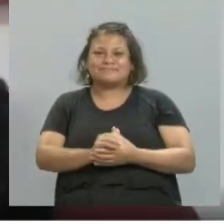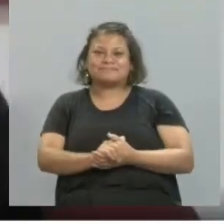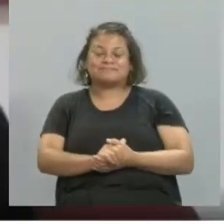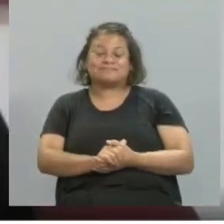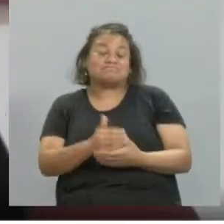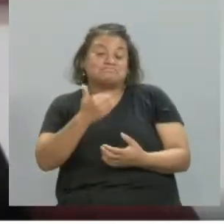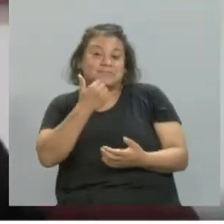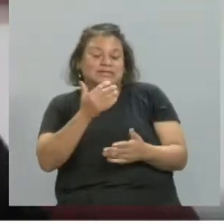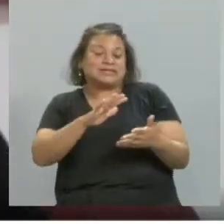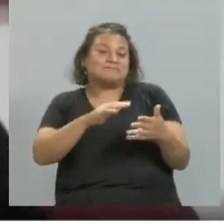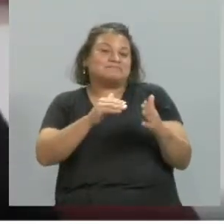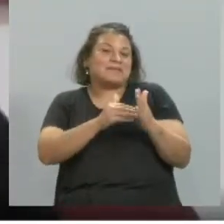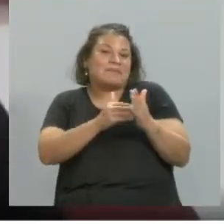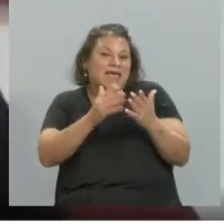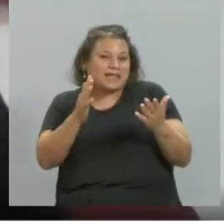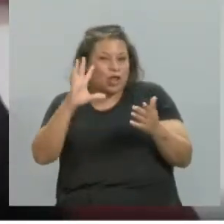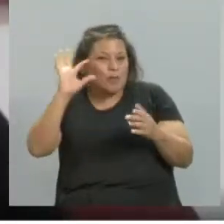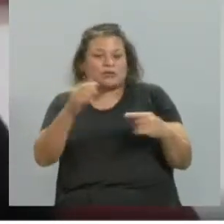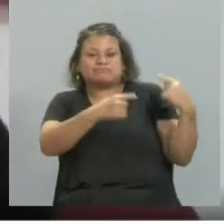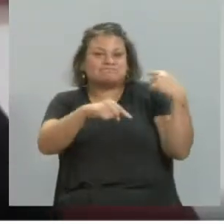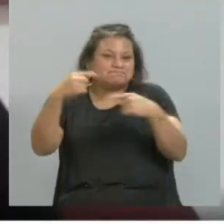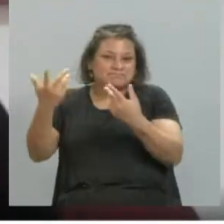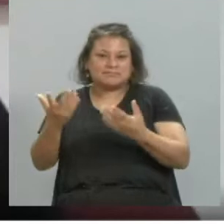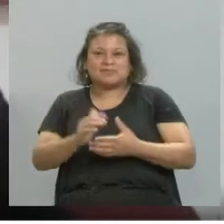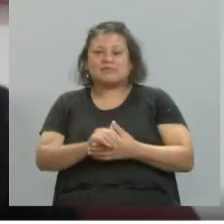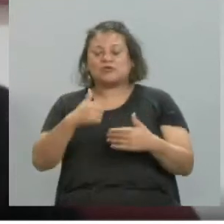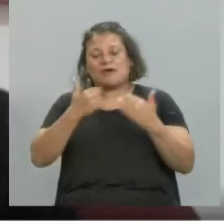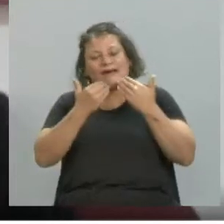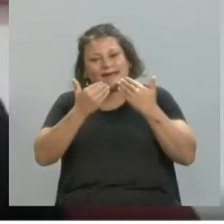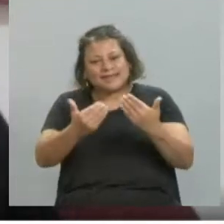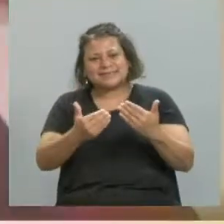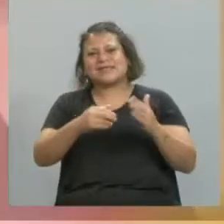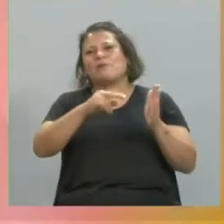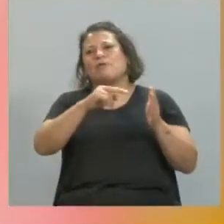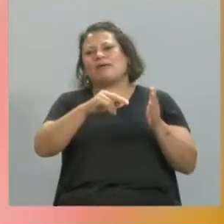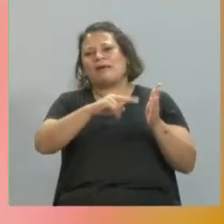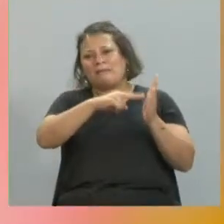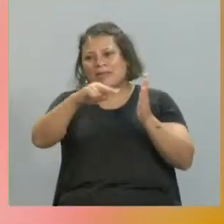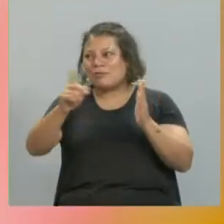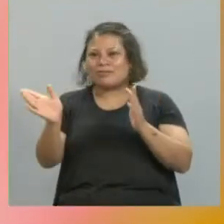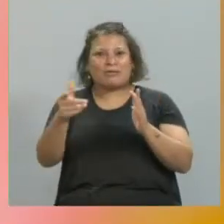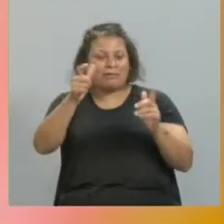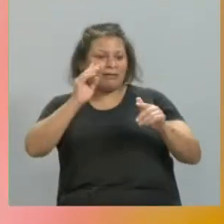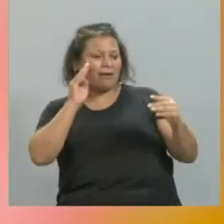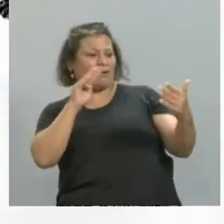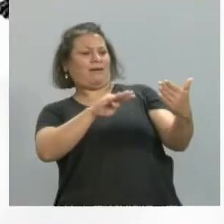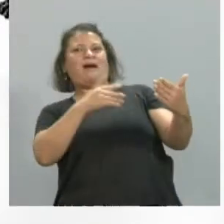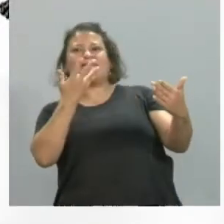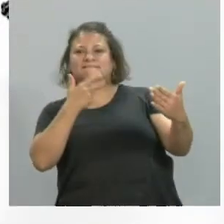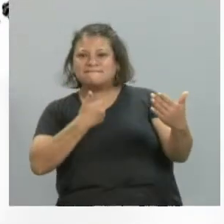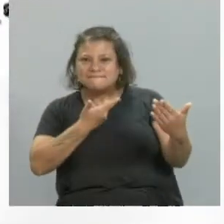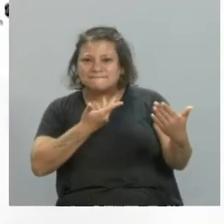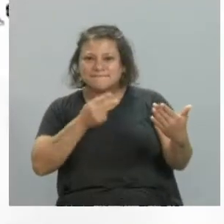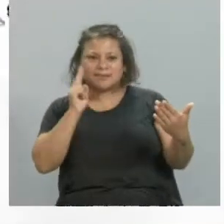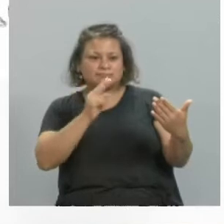Bueno, qué sé yo, es muy variado, ¿no? Normalmente yo soy agradecido porque mi obra tiene buena recepción, la gente le